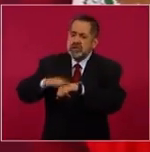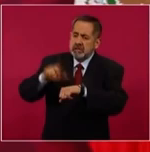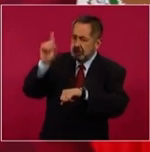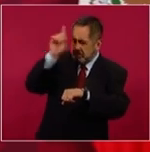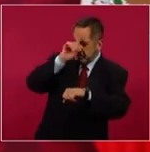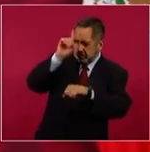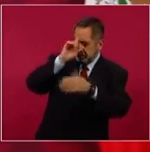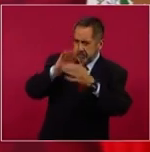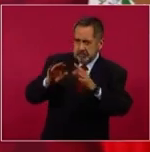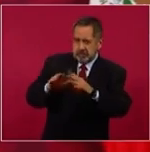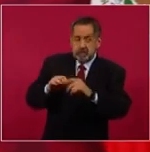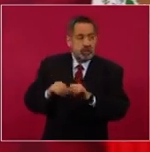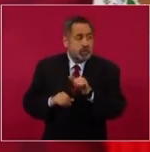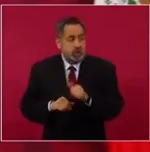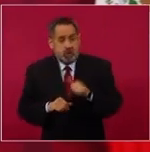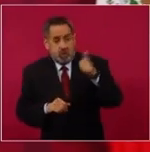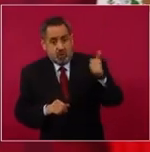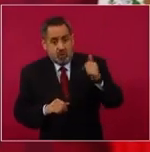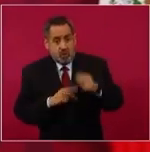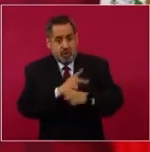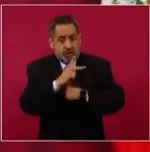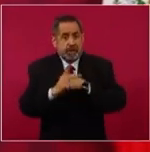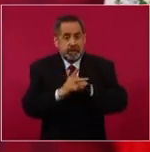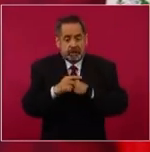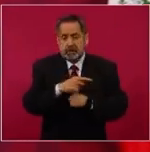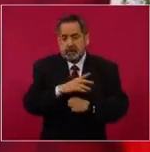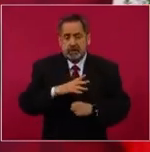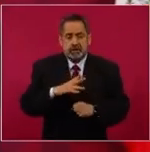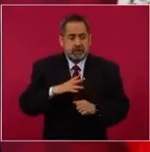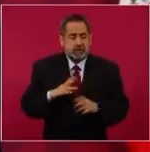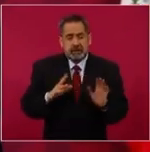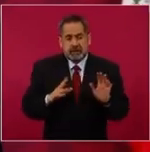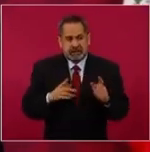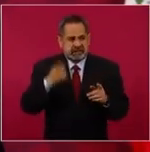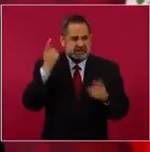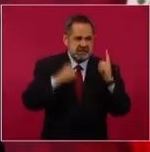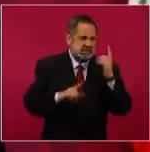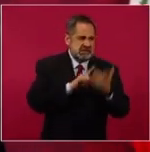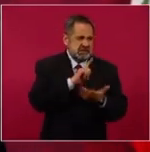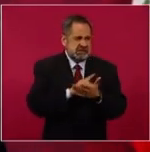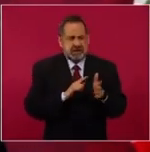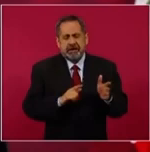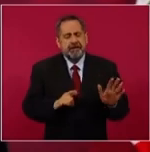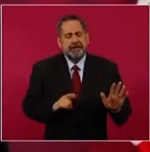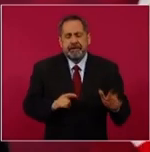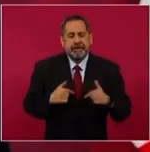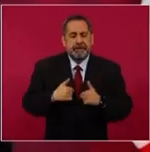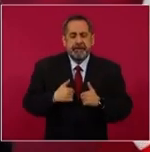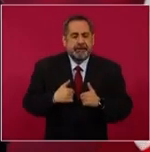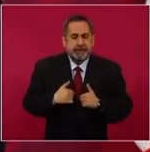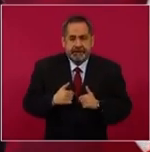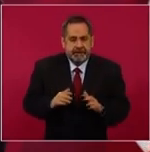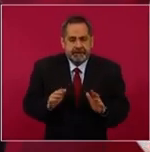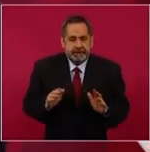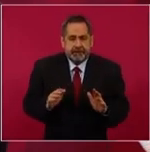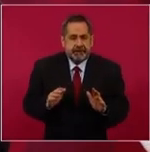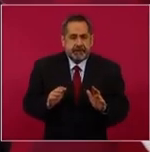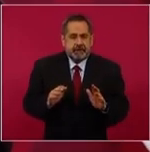hicieron en otros países, de